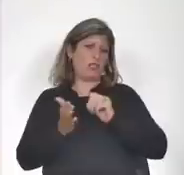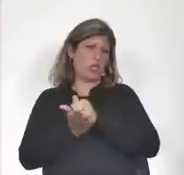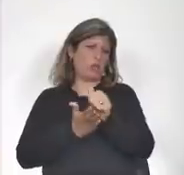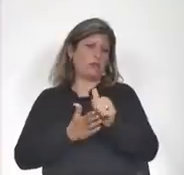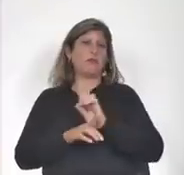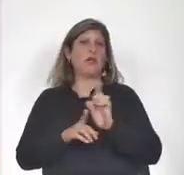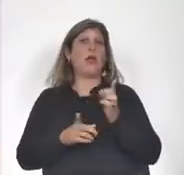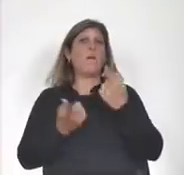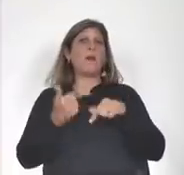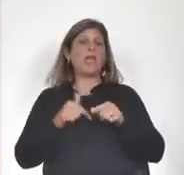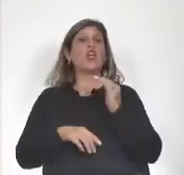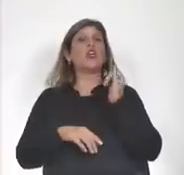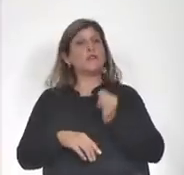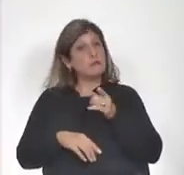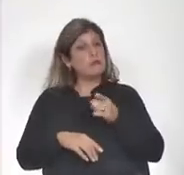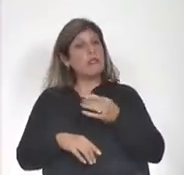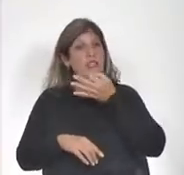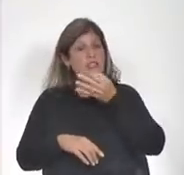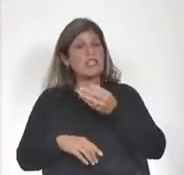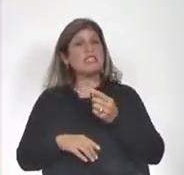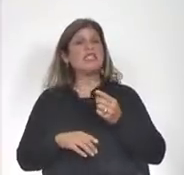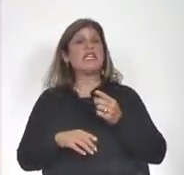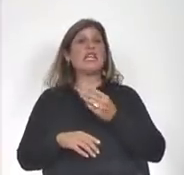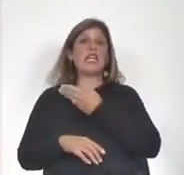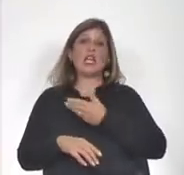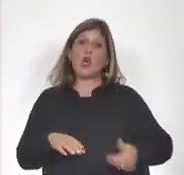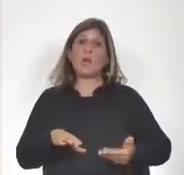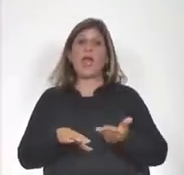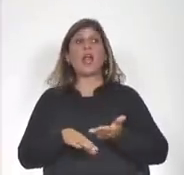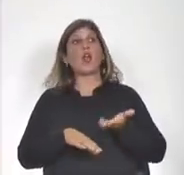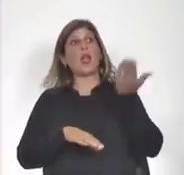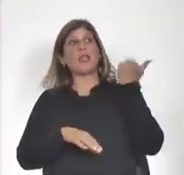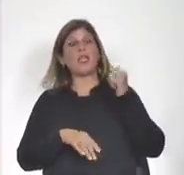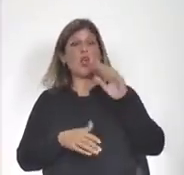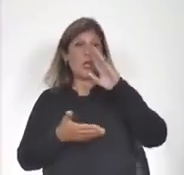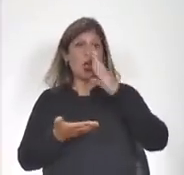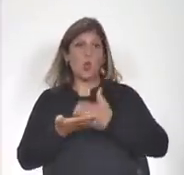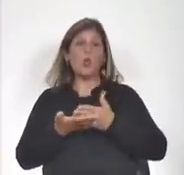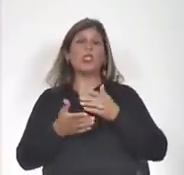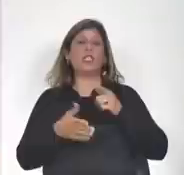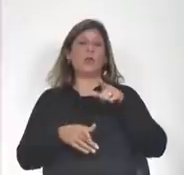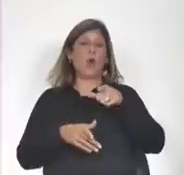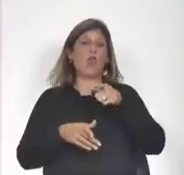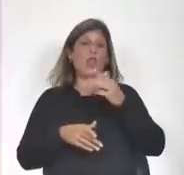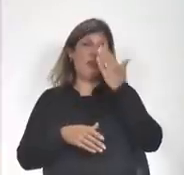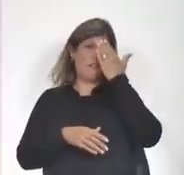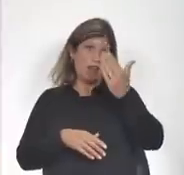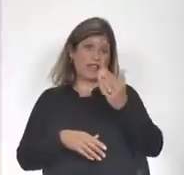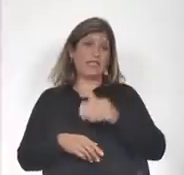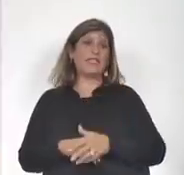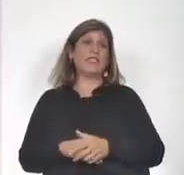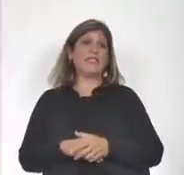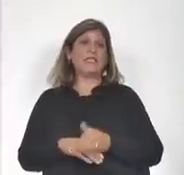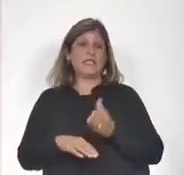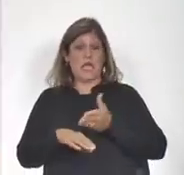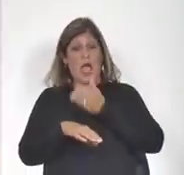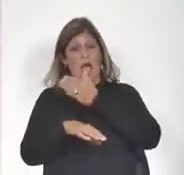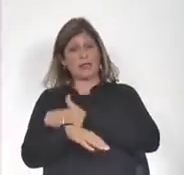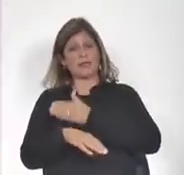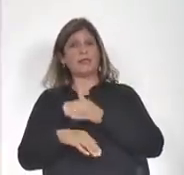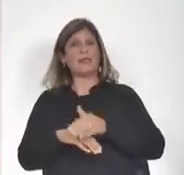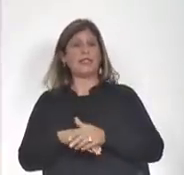Pero sí decir que en el gobierno anterior, el último gobierno del Frente Amplio, antes de la